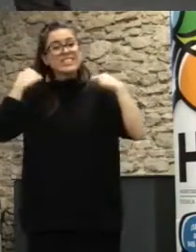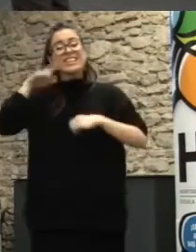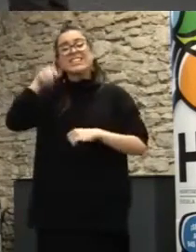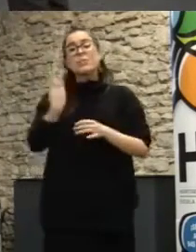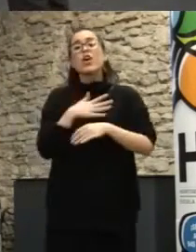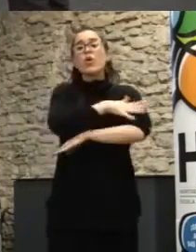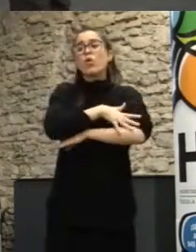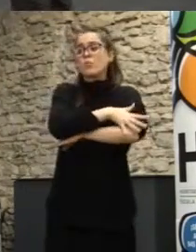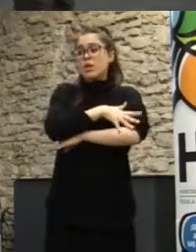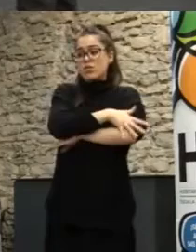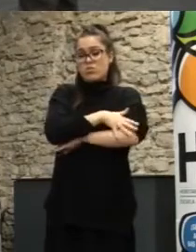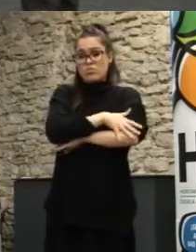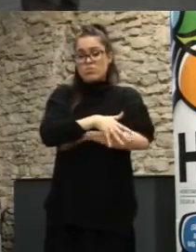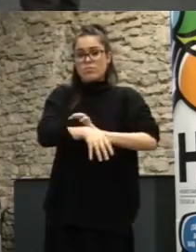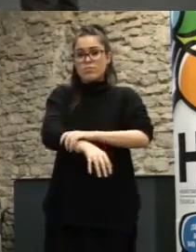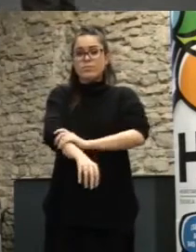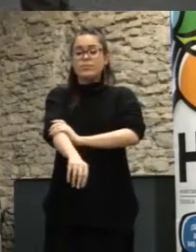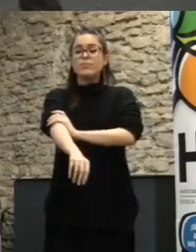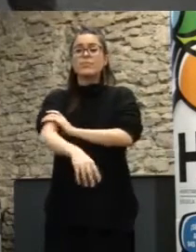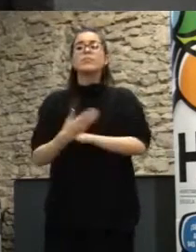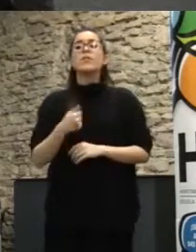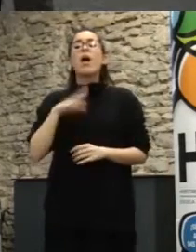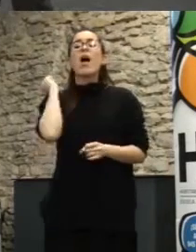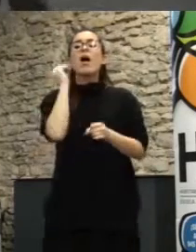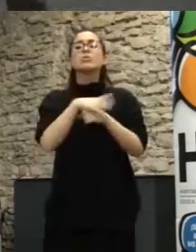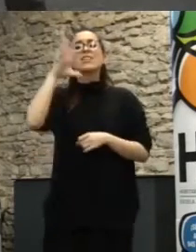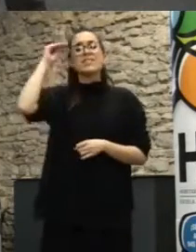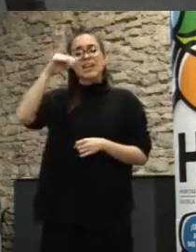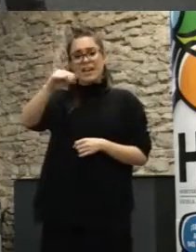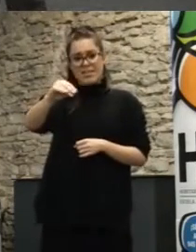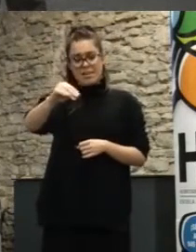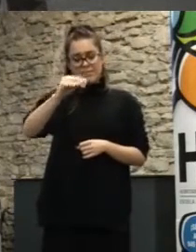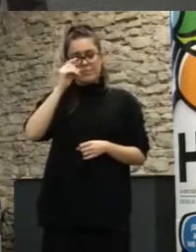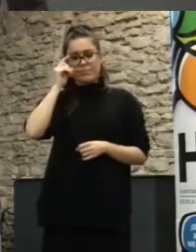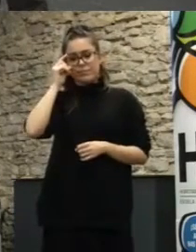ciudadanos apuestan por la inteligencia colectiva es decir diferentes